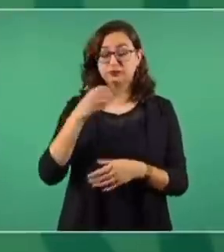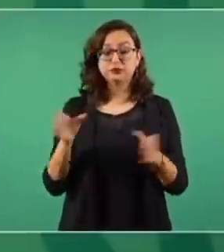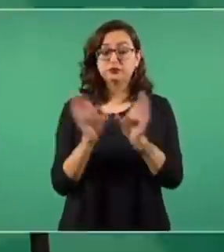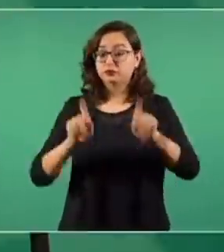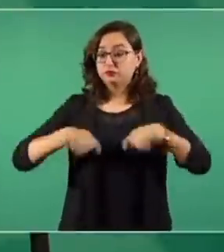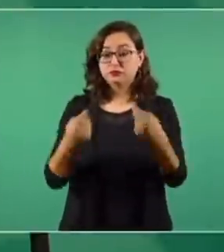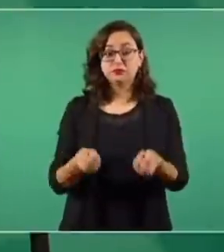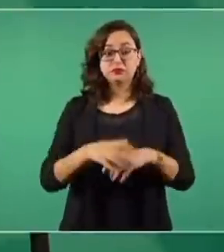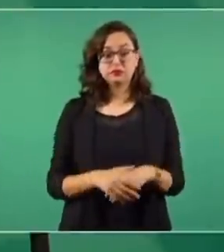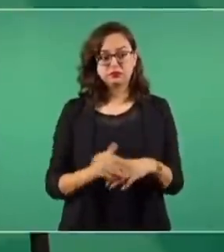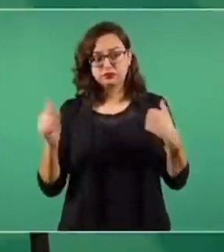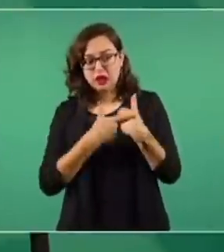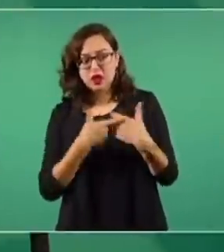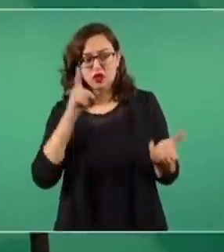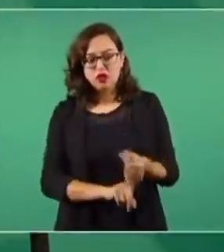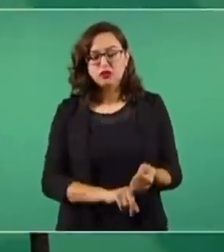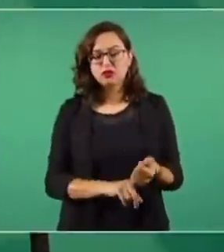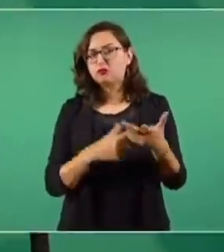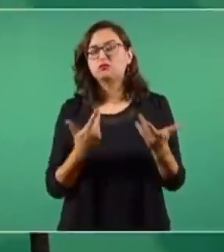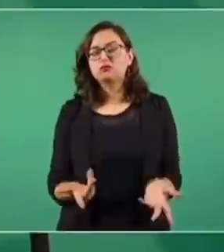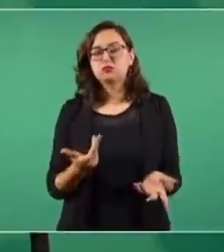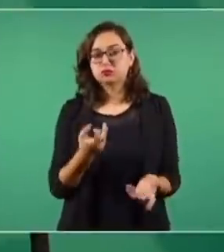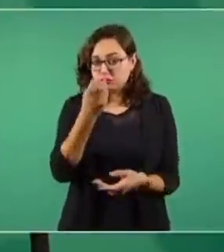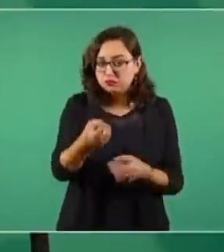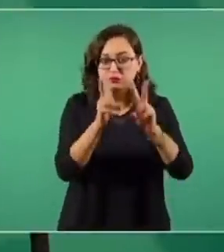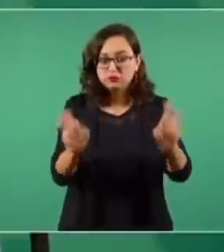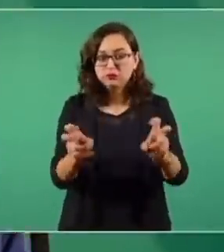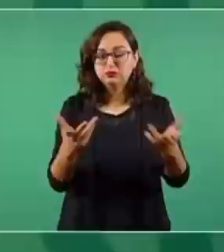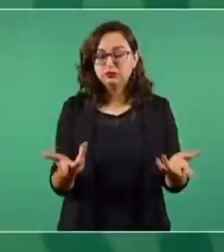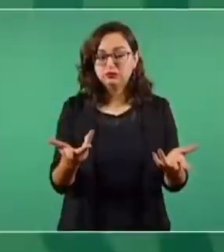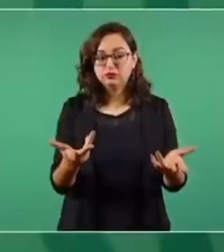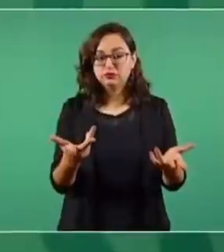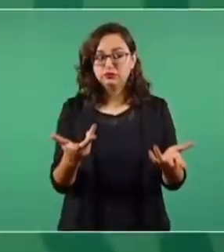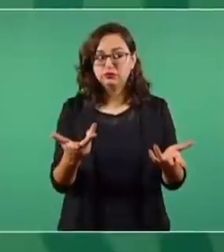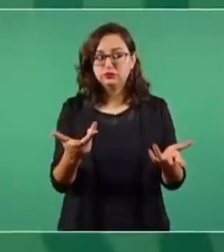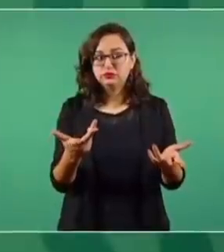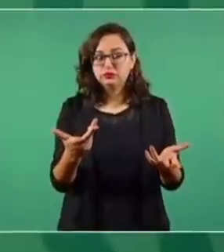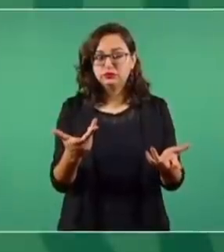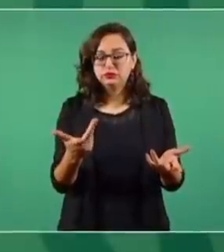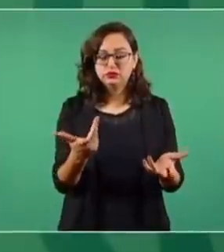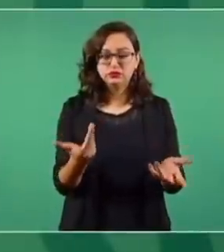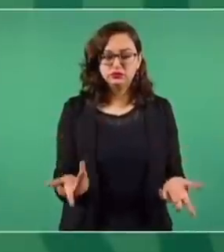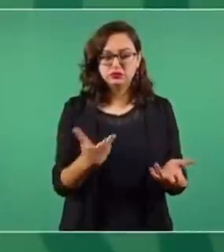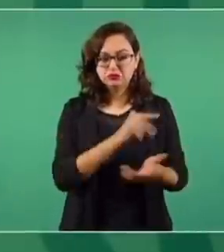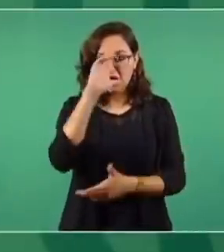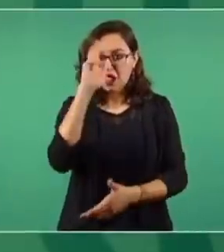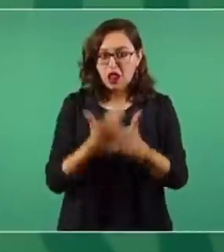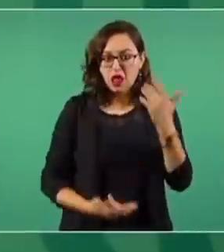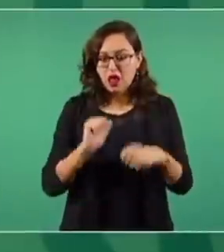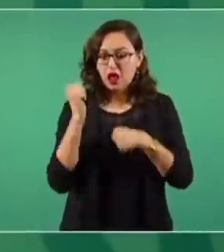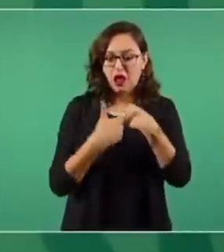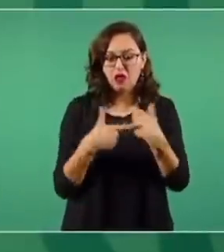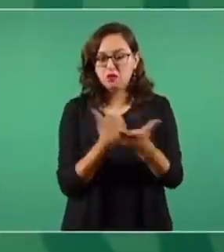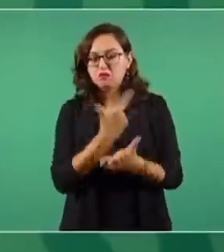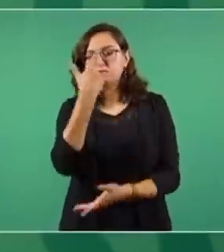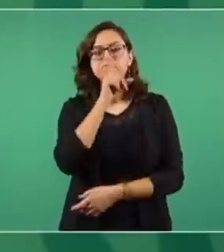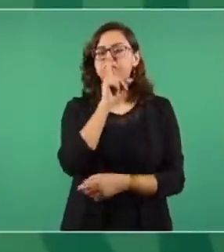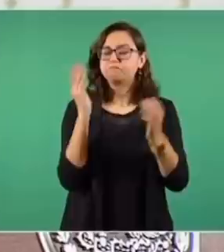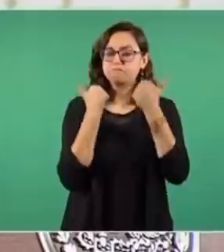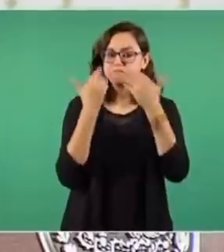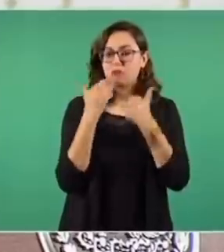Y no hubo para la OEA ninguna violación. Grave.